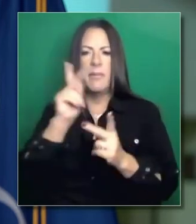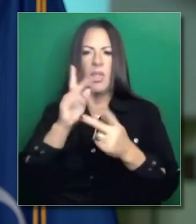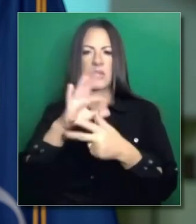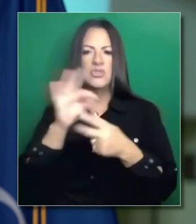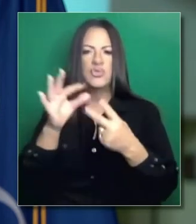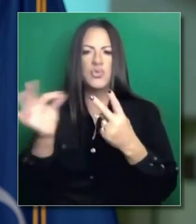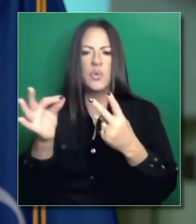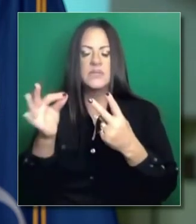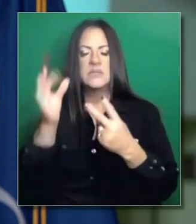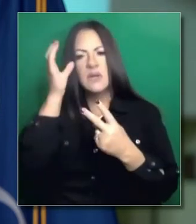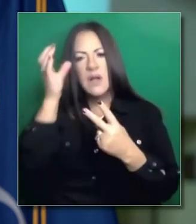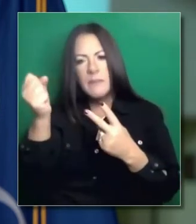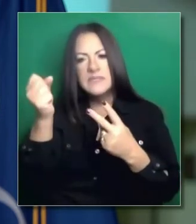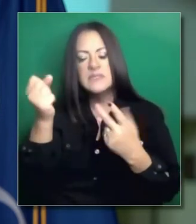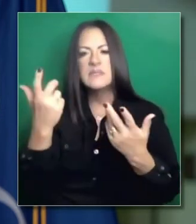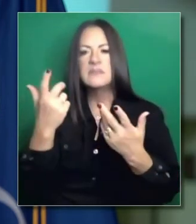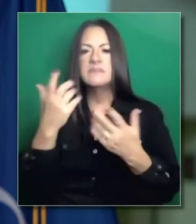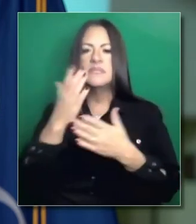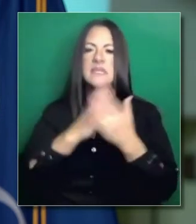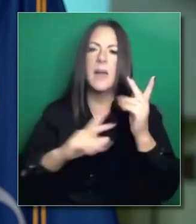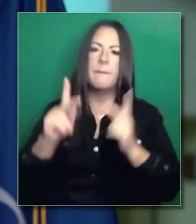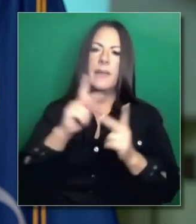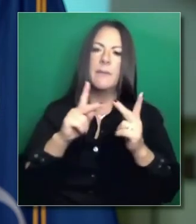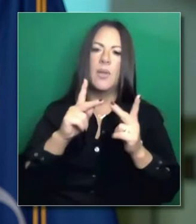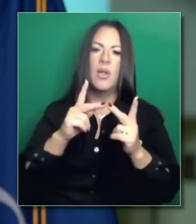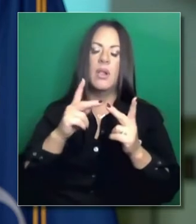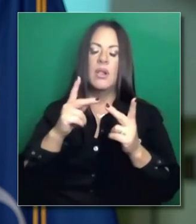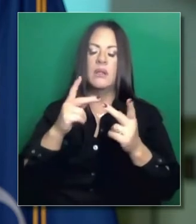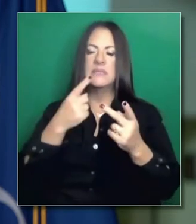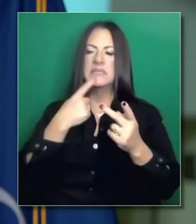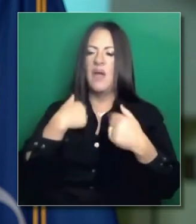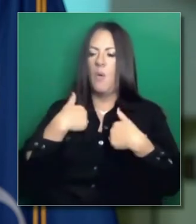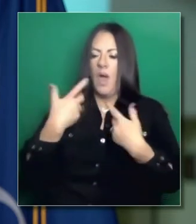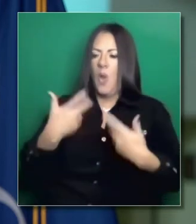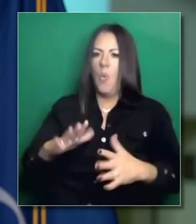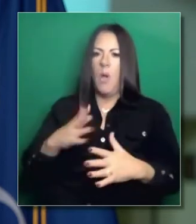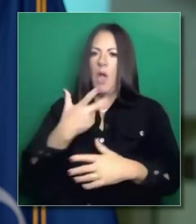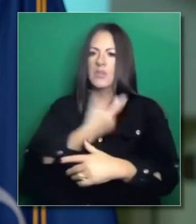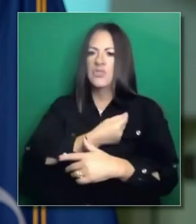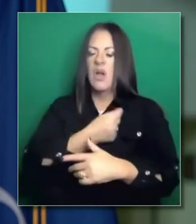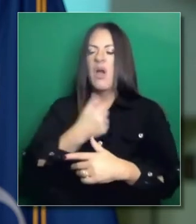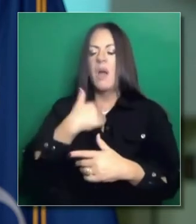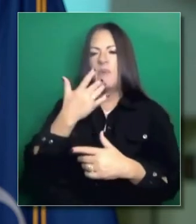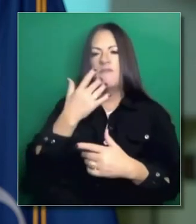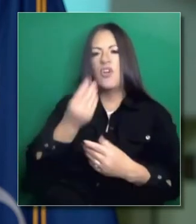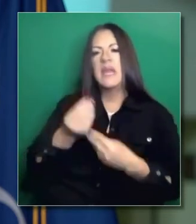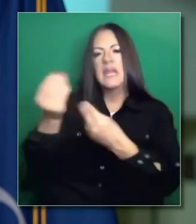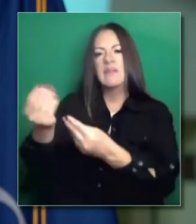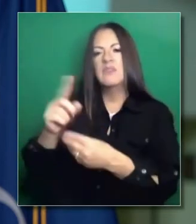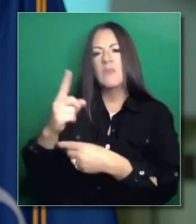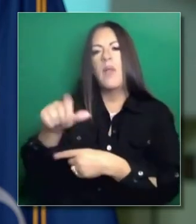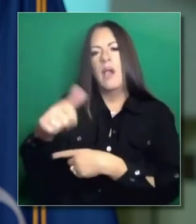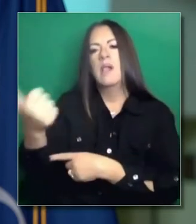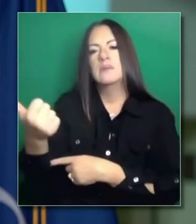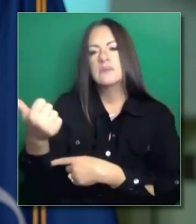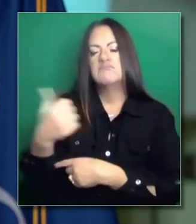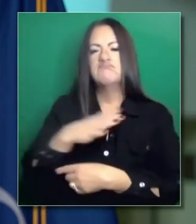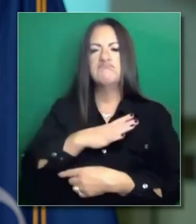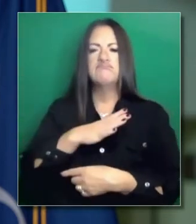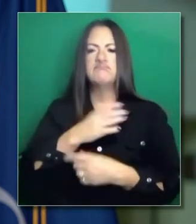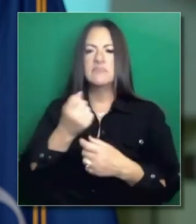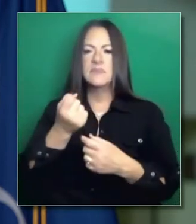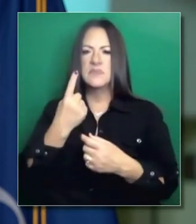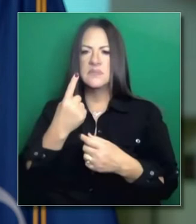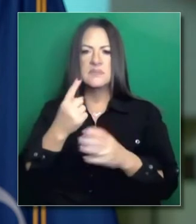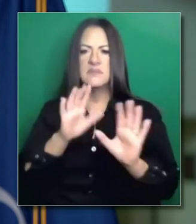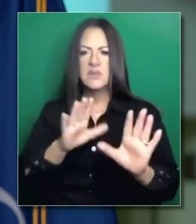Las reglas. Contra. El sentido común. Por ejemplo. Si alguien dice. Yo no quiero desperdiciar. Esta dosis. Porque no se la da. A alguien más. Digo. Estamos